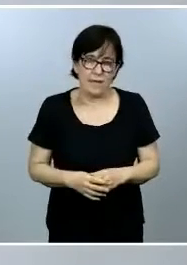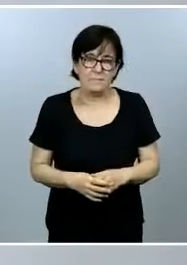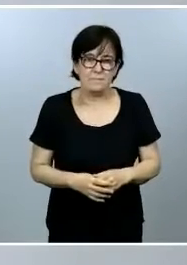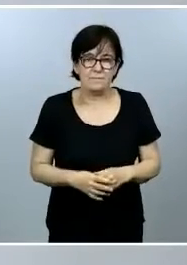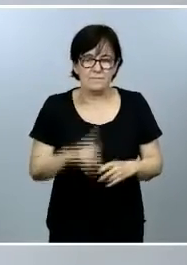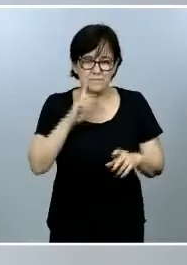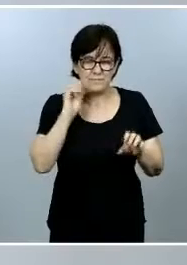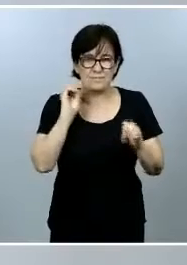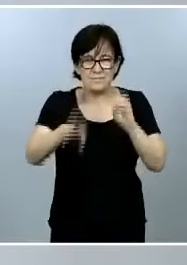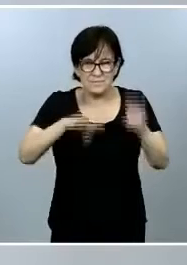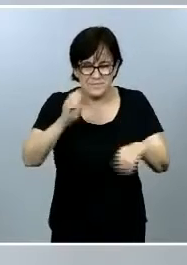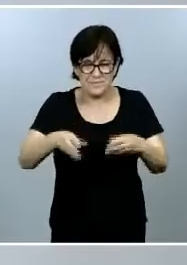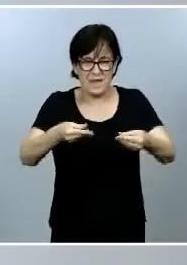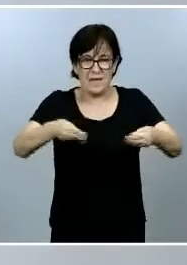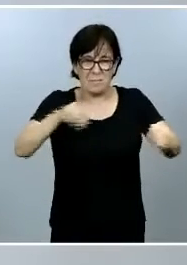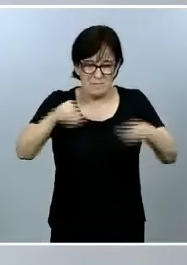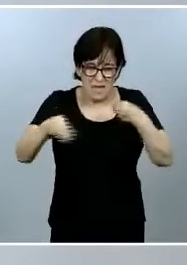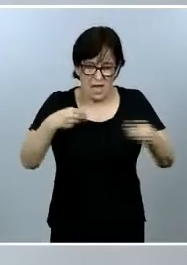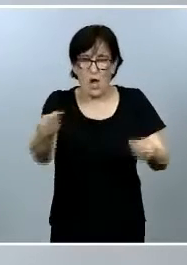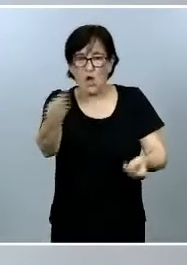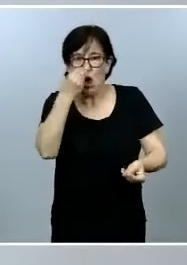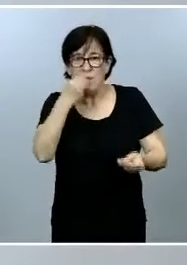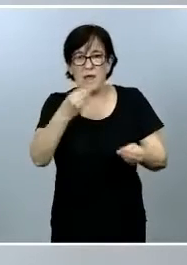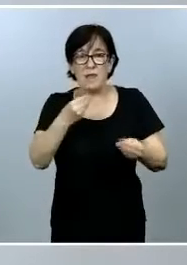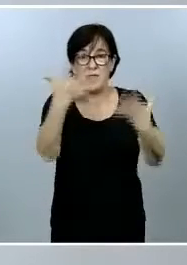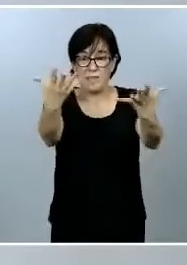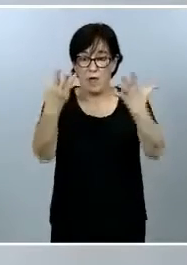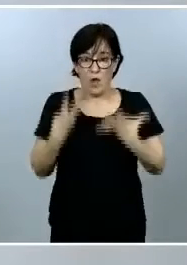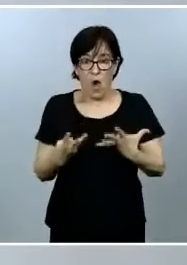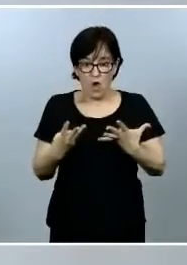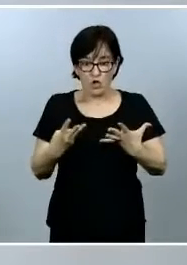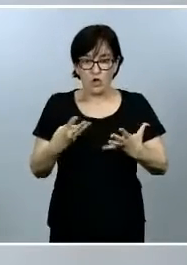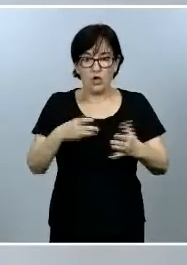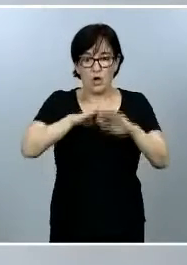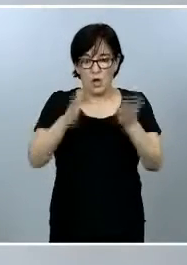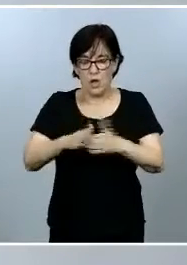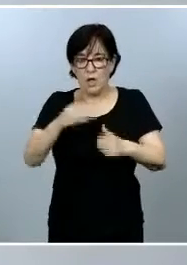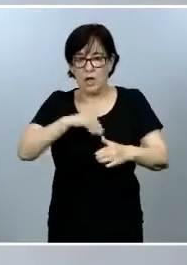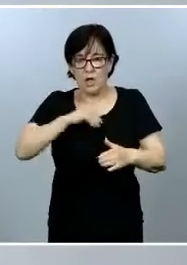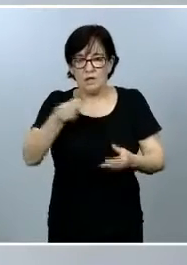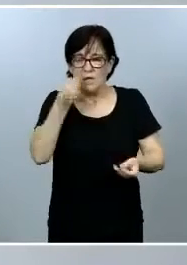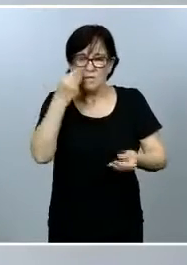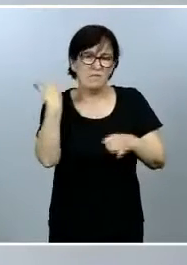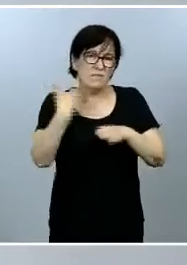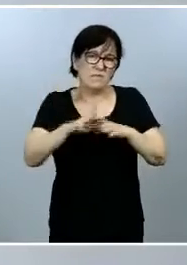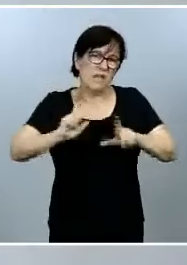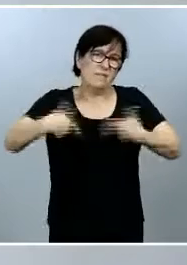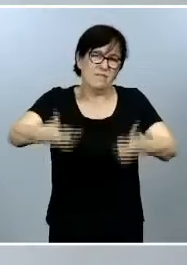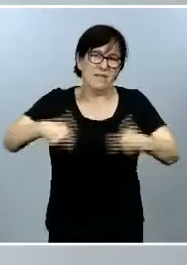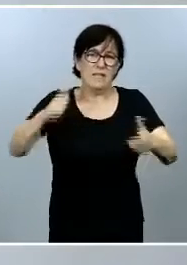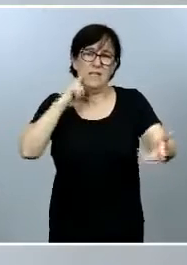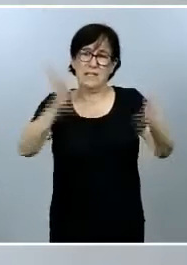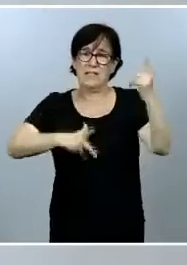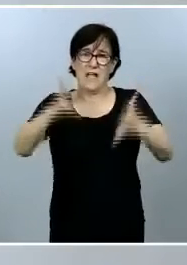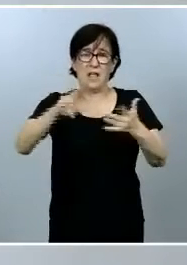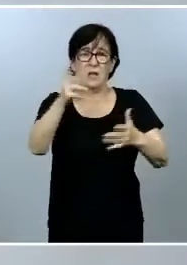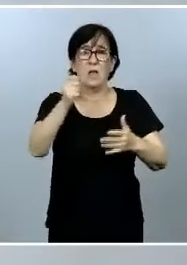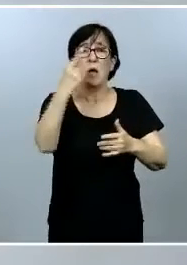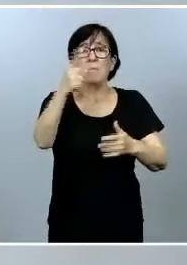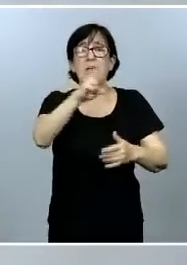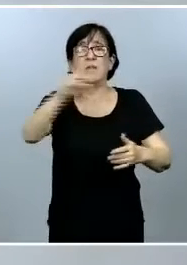Tiramos envases y tiramos comida. Ocho de cada diez hogares españoles desperdician alimentos y se calcula que alrededor de 1.200